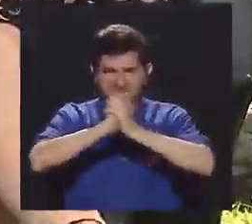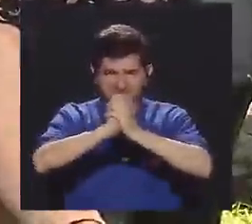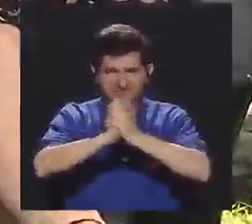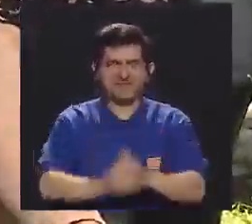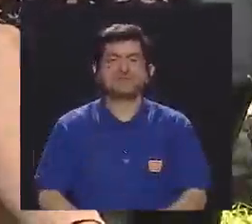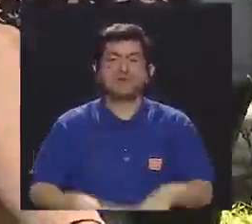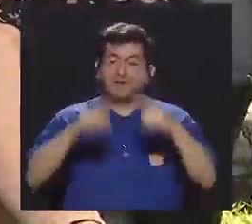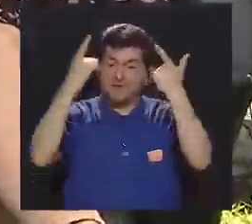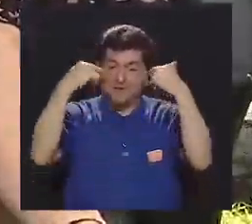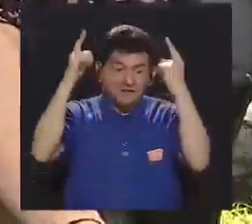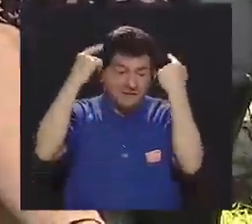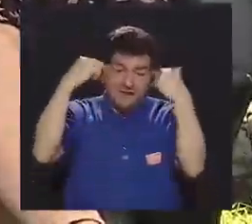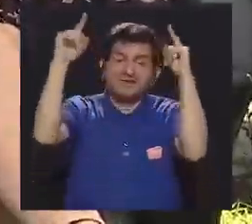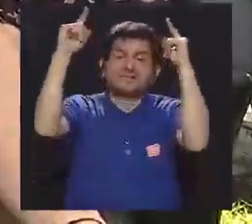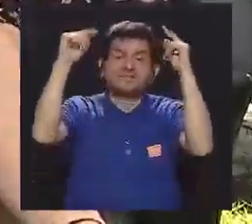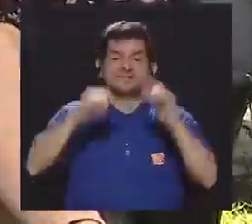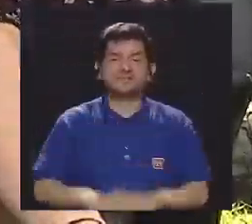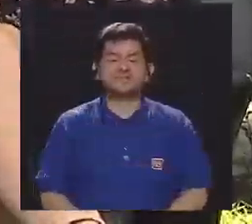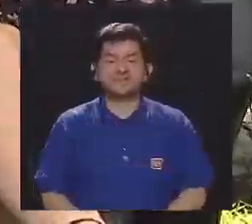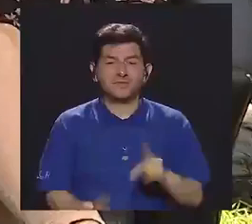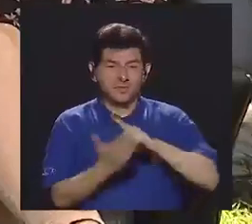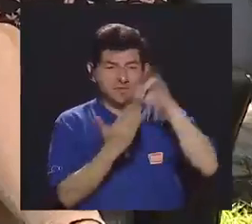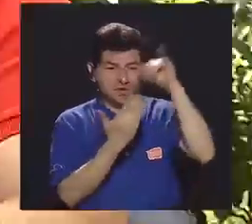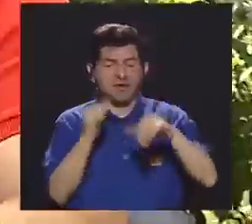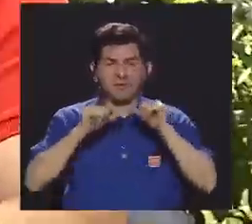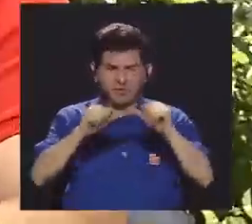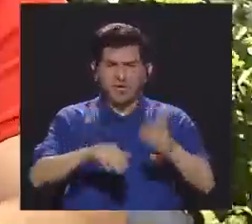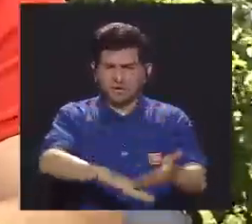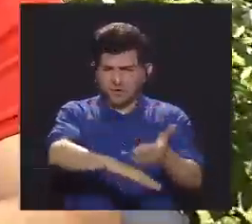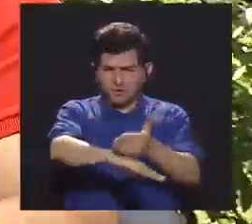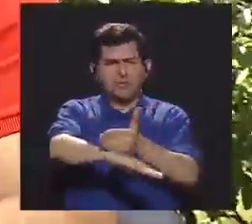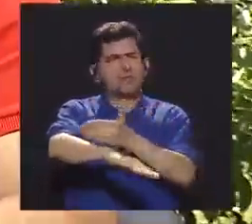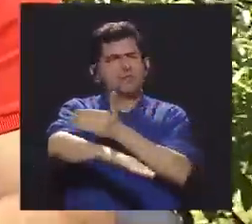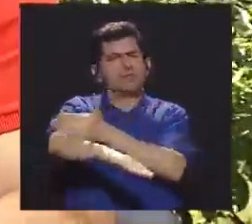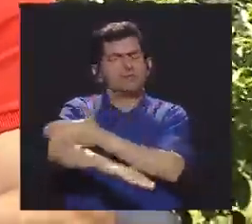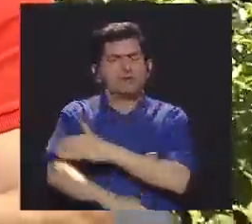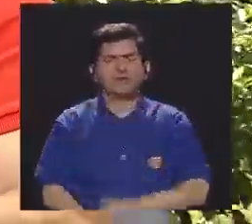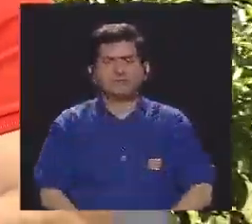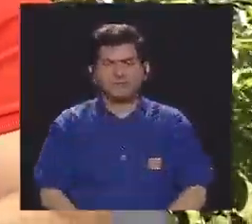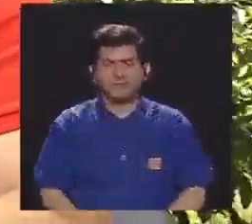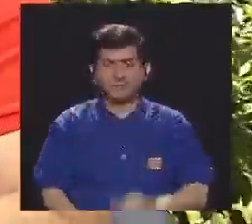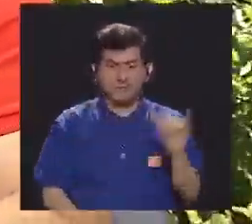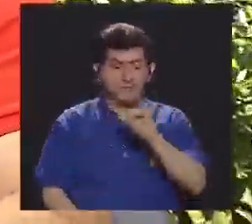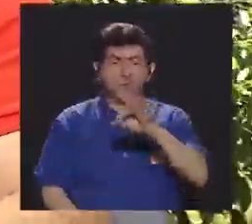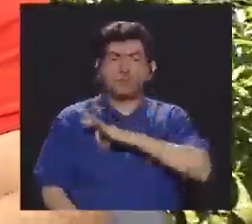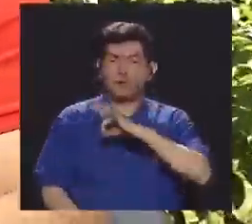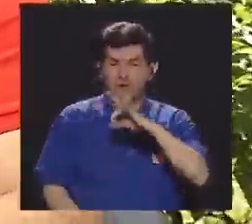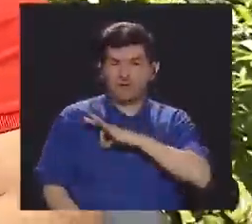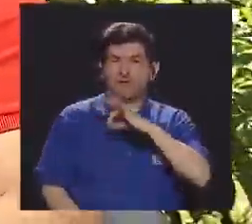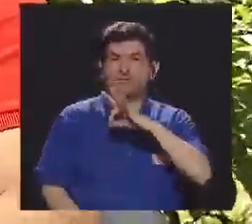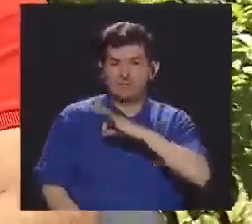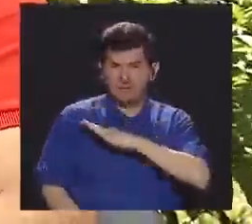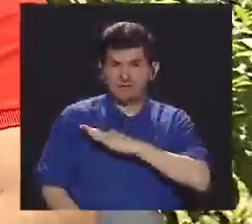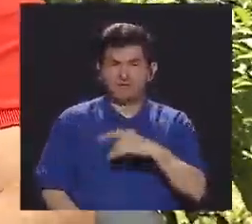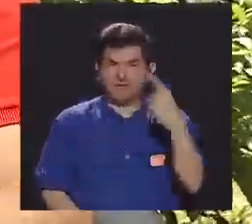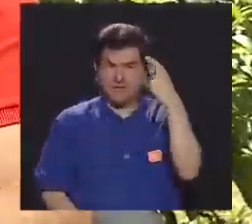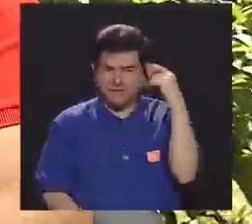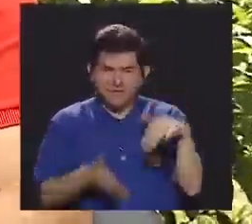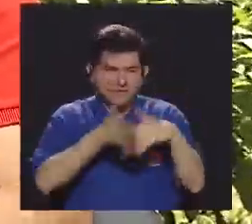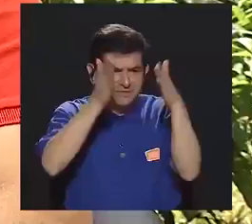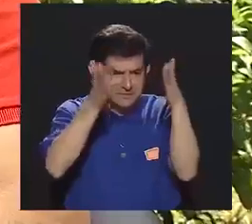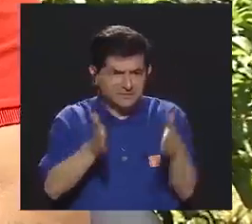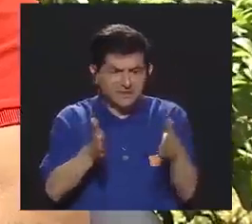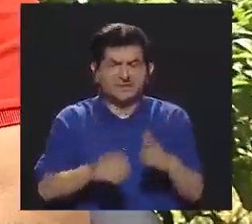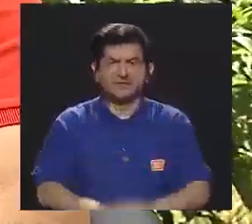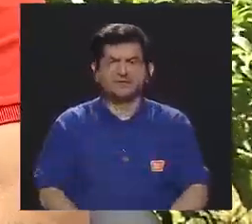y éxitos. Esperamos que este proyecto pueda seguir creciendo y que sea de muchísimo beneficio para